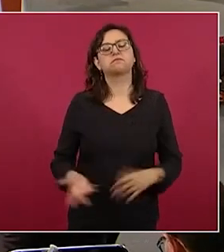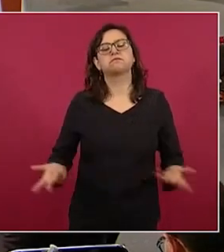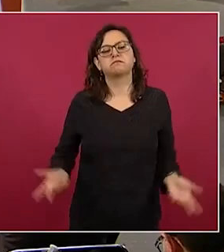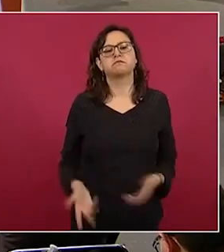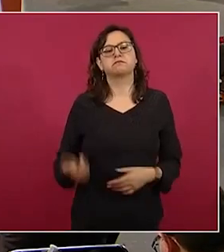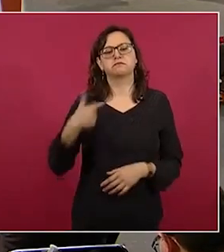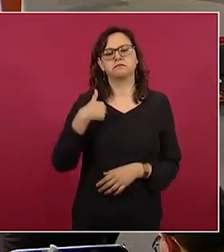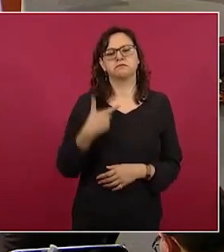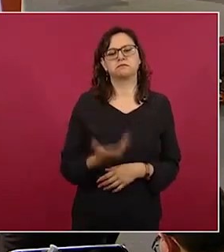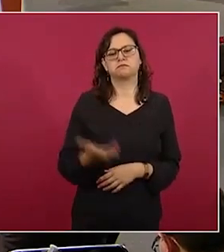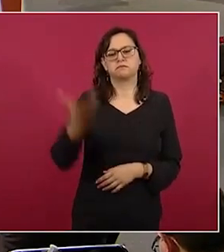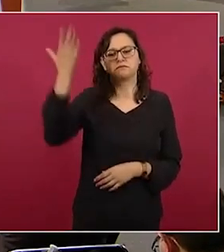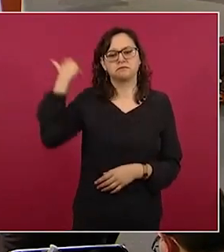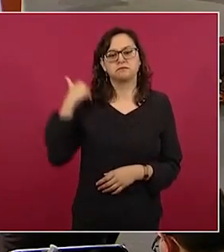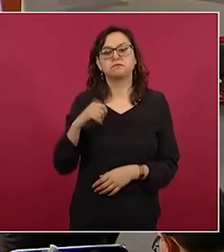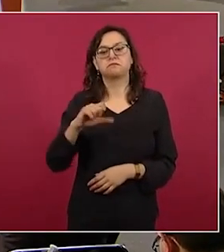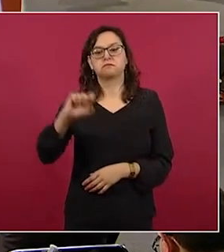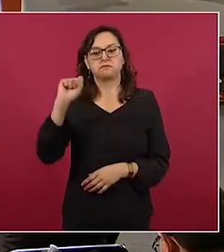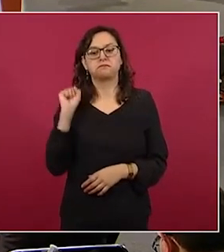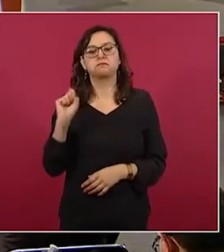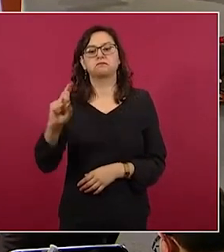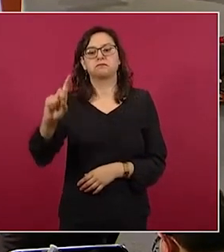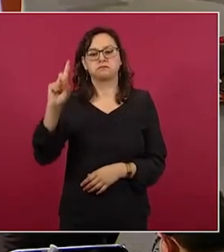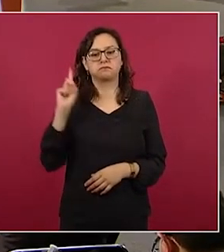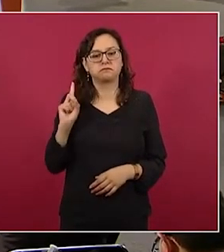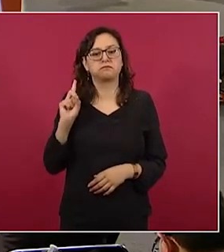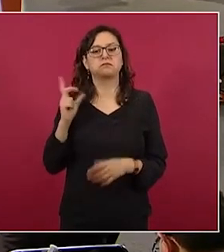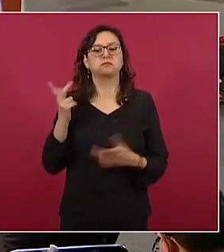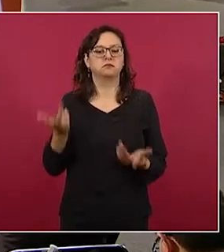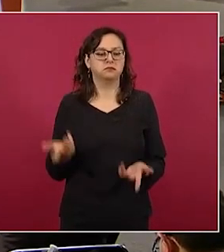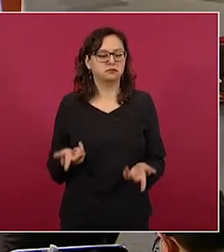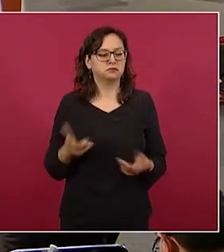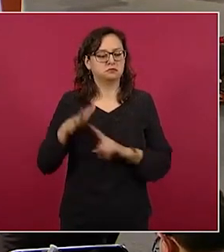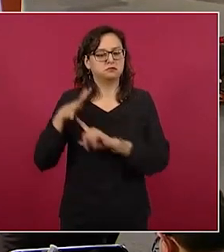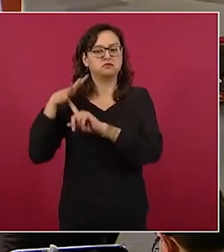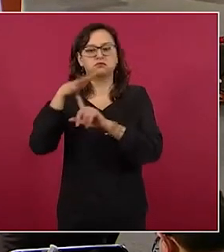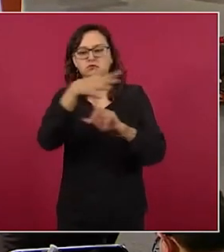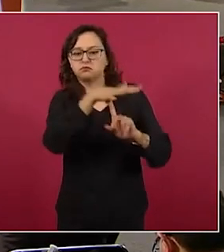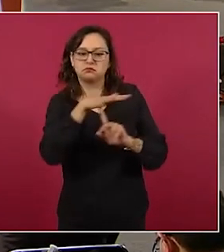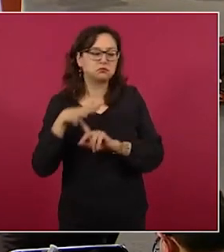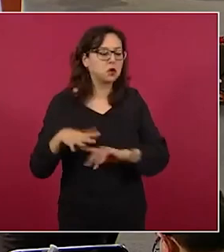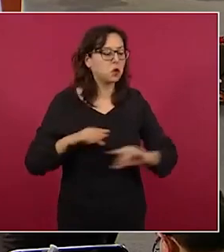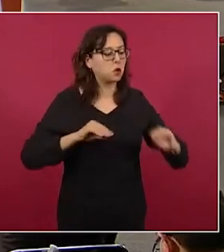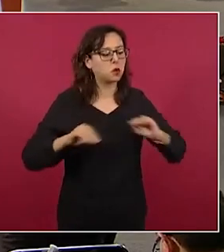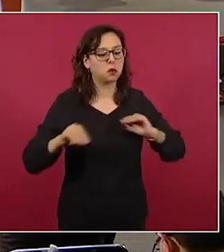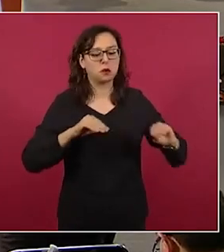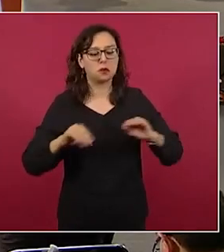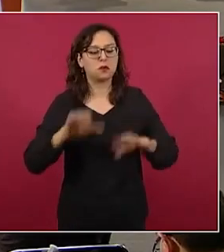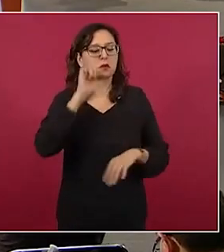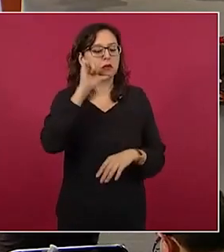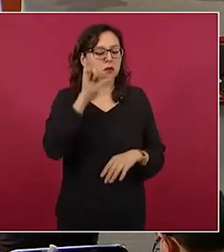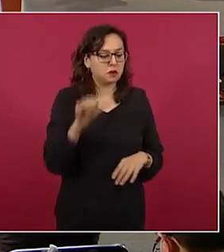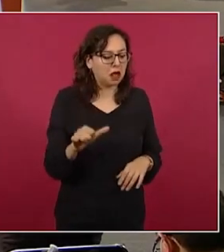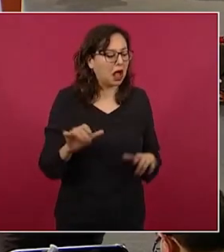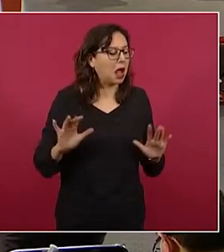o sabían cuándo íbamos a ir,